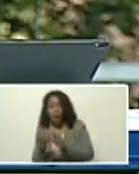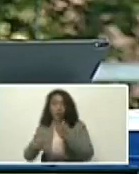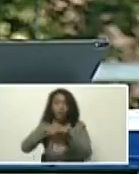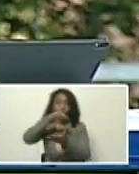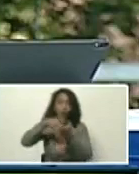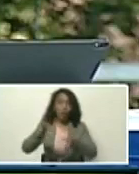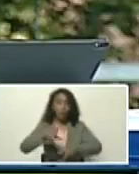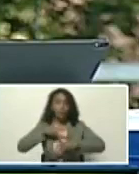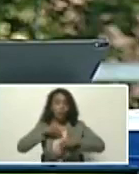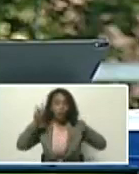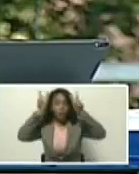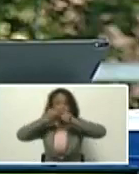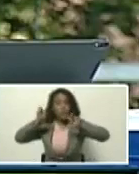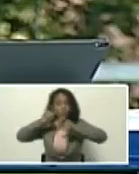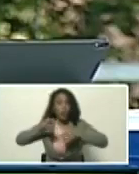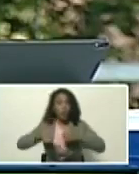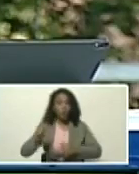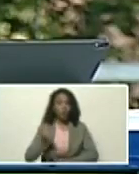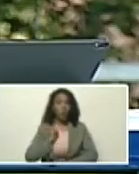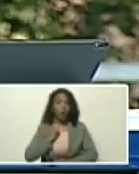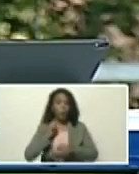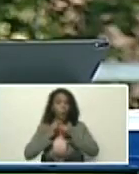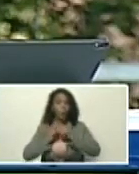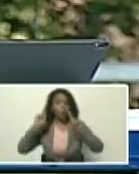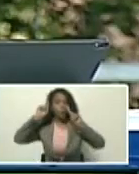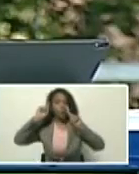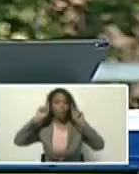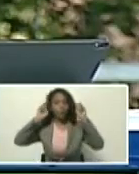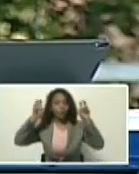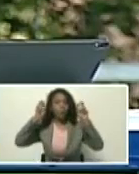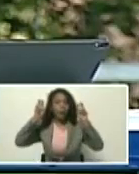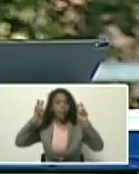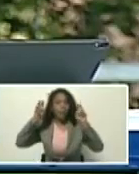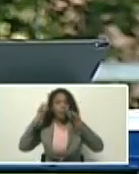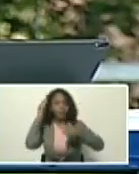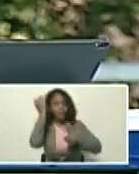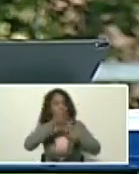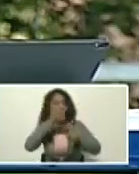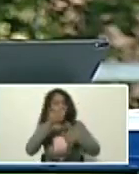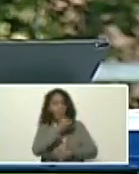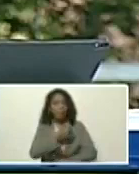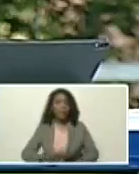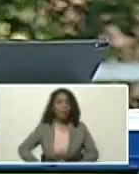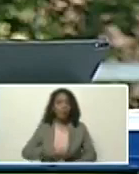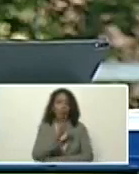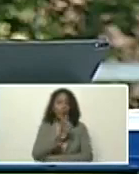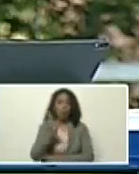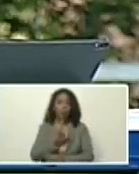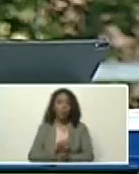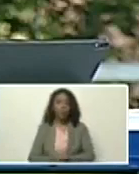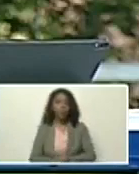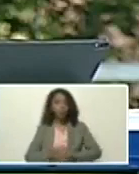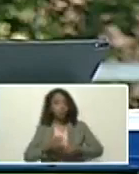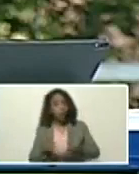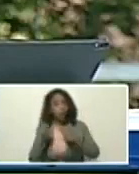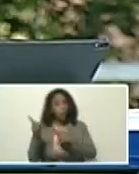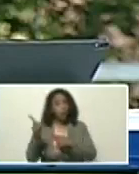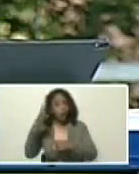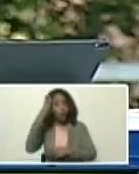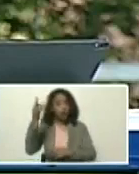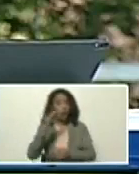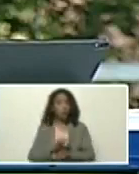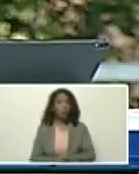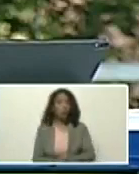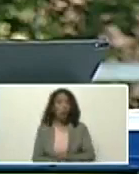de adaptación, mitigación, y cualquier otra atribución, instruida, a la presidencia, de la república, y ese consejo,